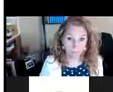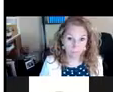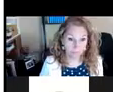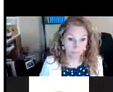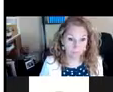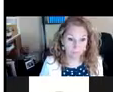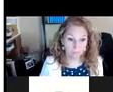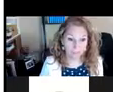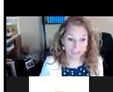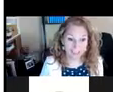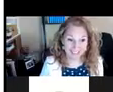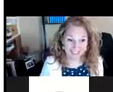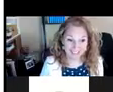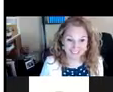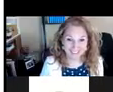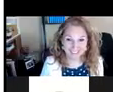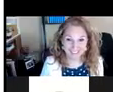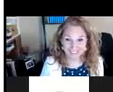Hola,